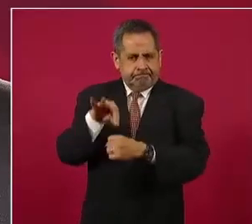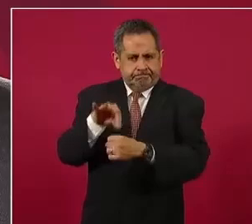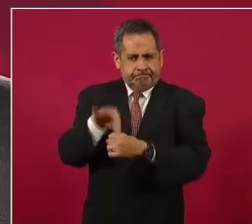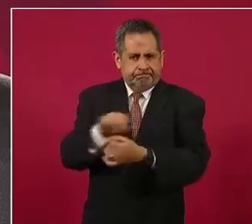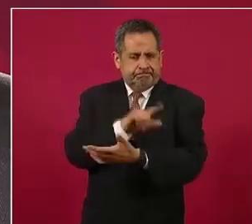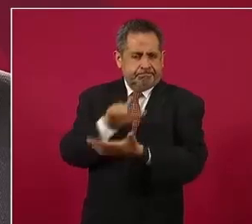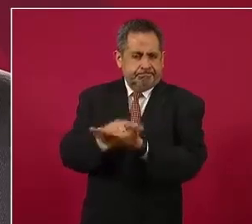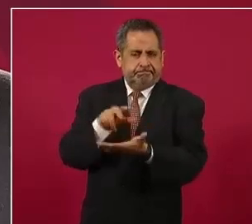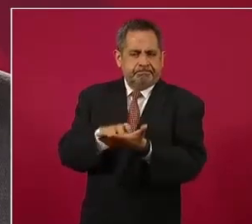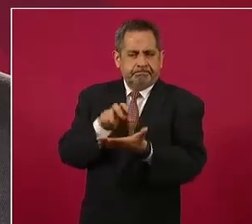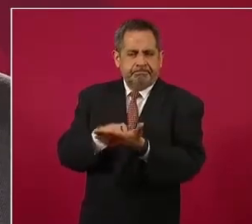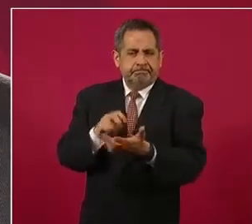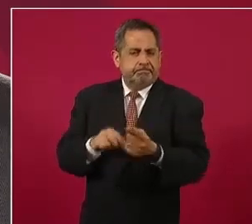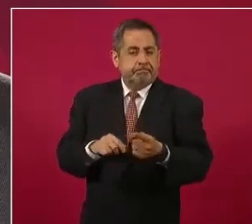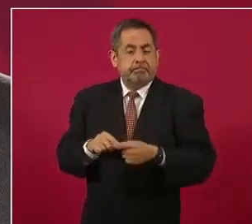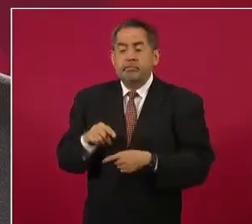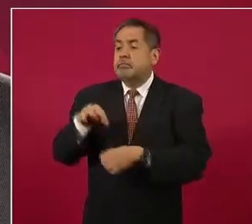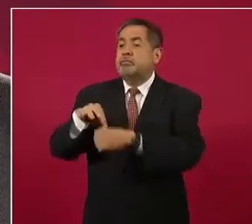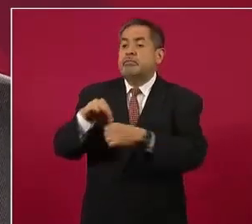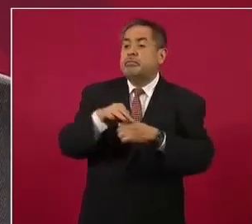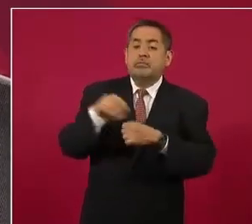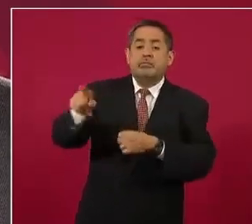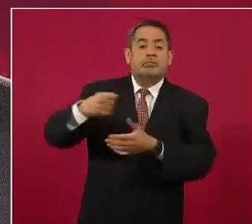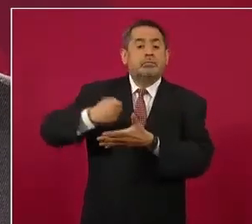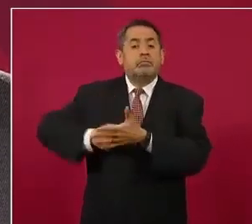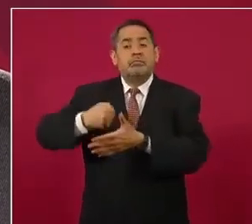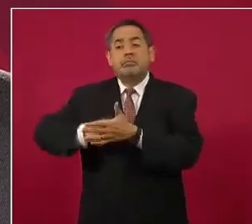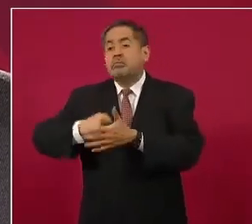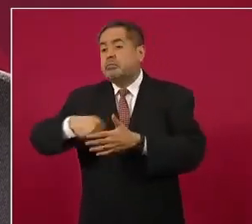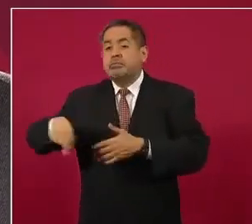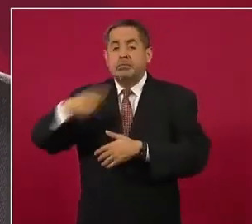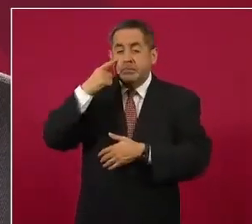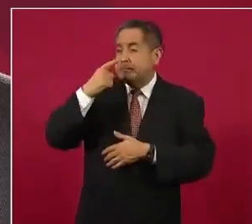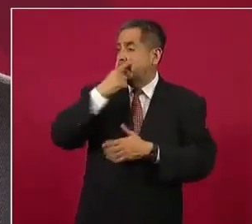Además, nosotros llegamos aquí por un movimiento democrático,